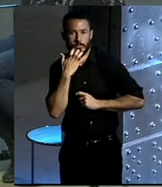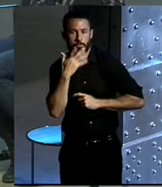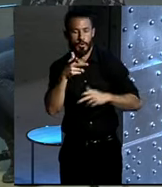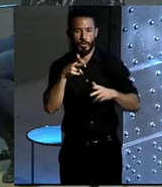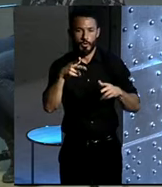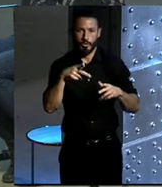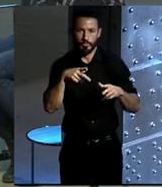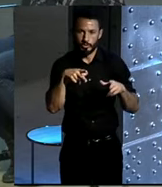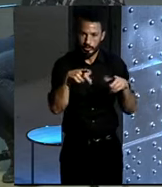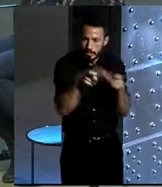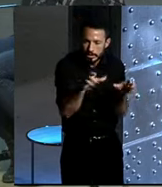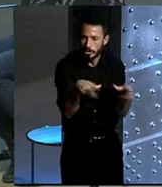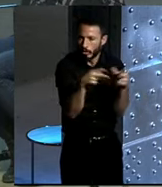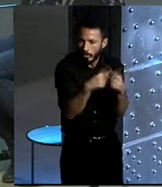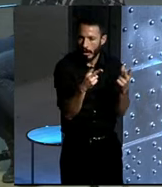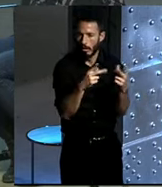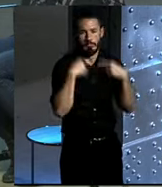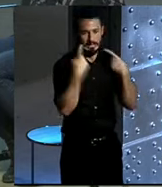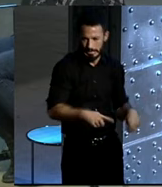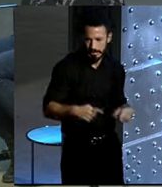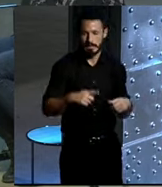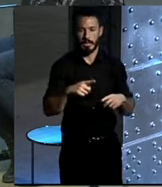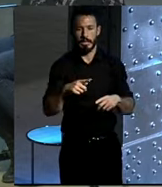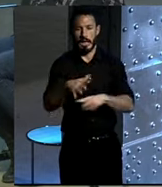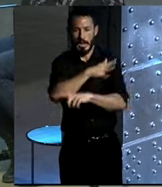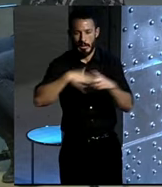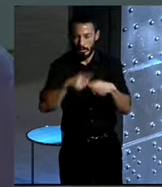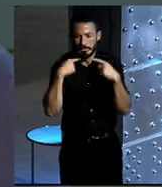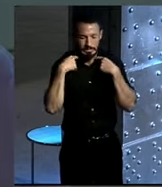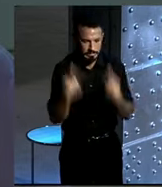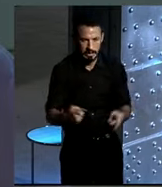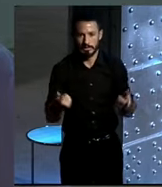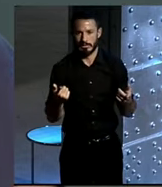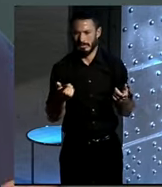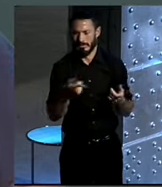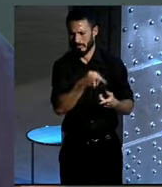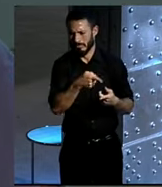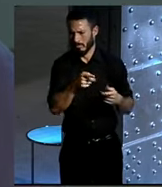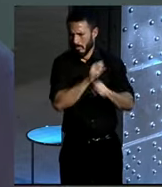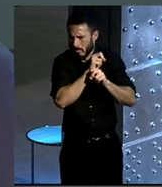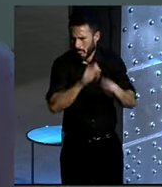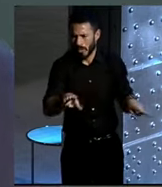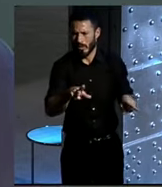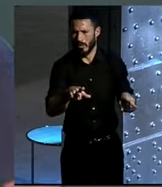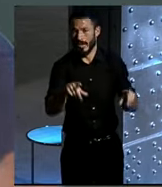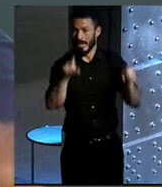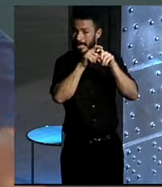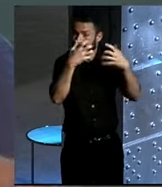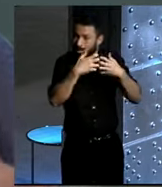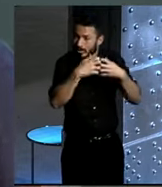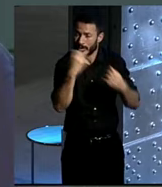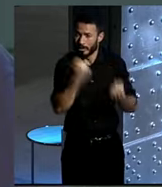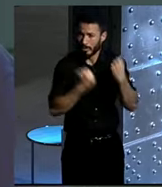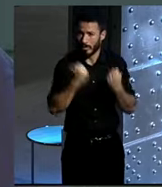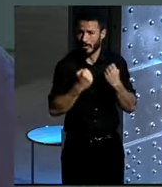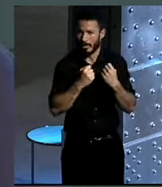ambiental, es un desastre. O sea, es probablemente el mayor desastre a escala mundial que se ha hecho la industria automovilística, pero bueno, tiene que